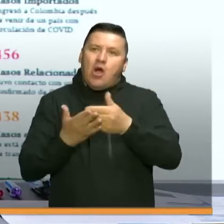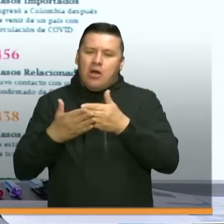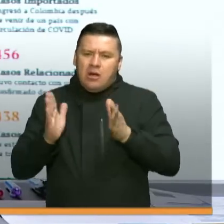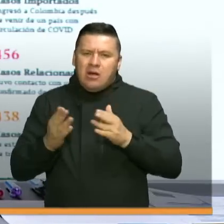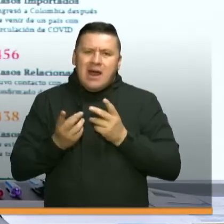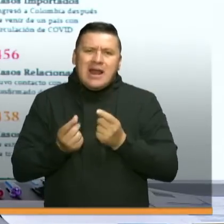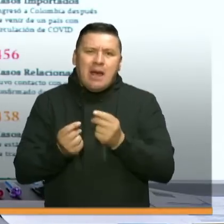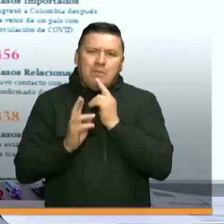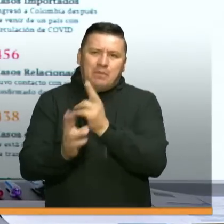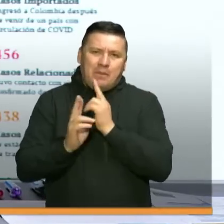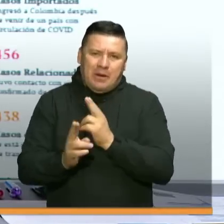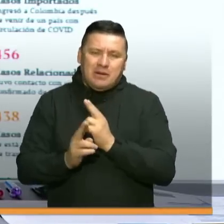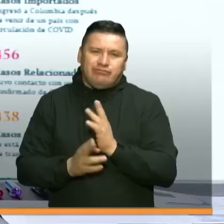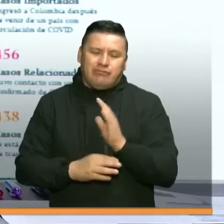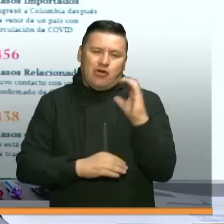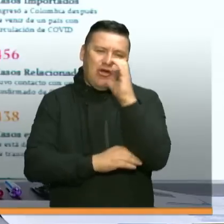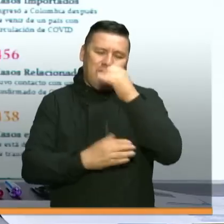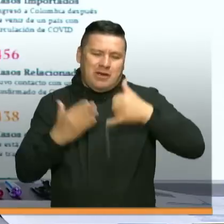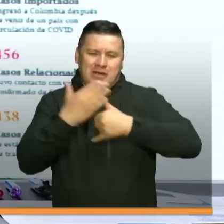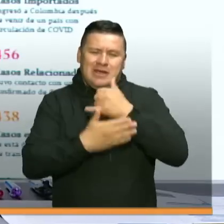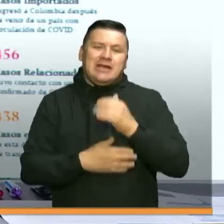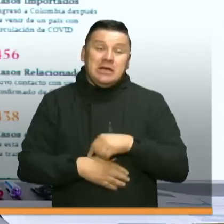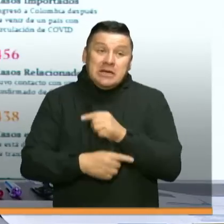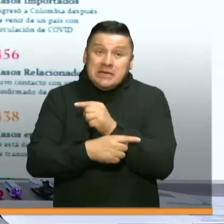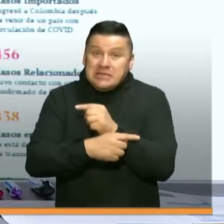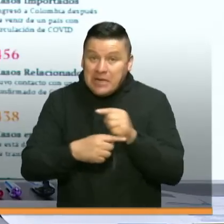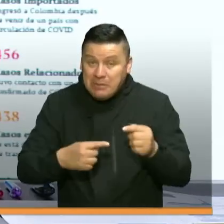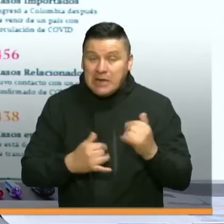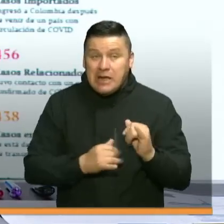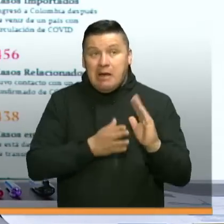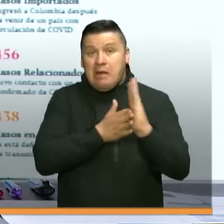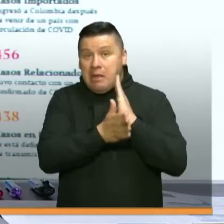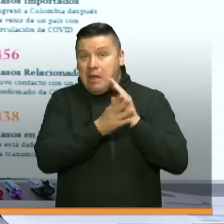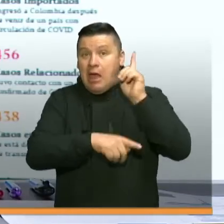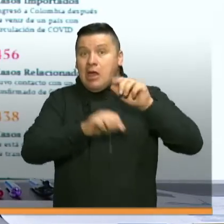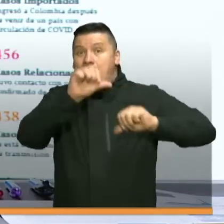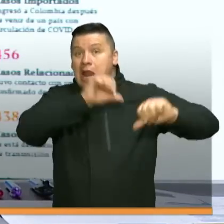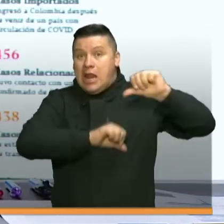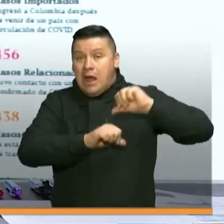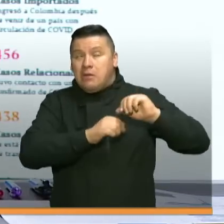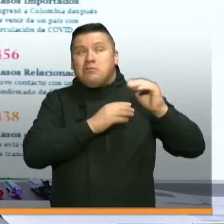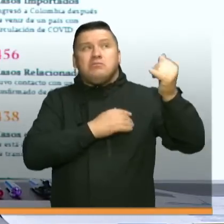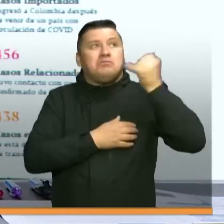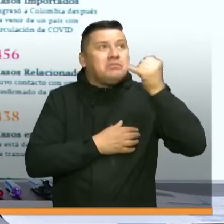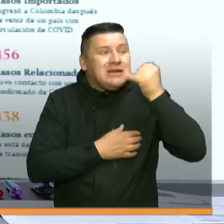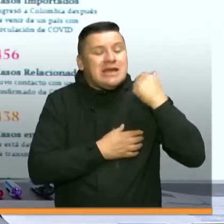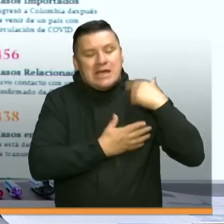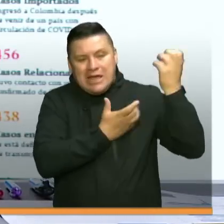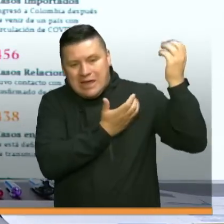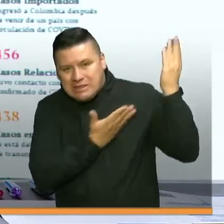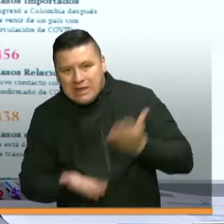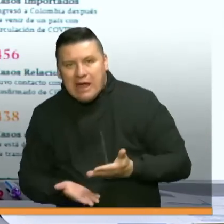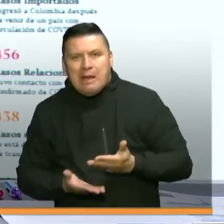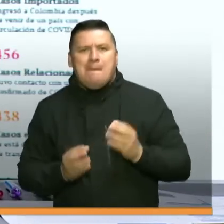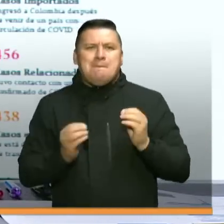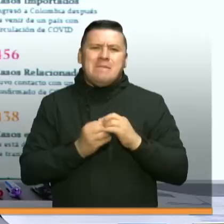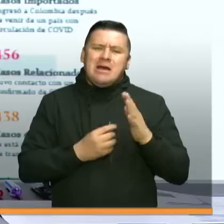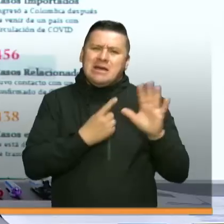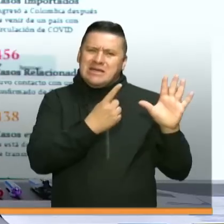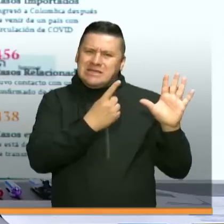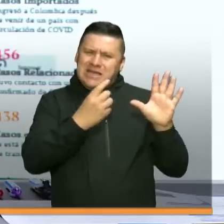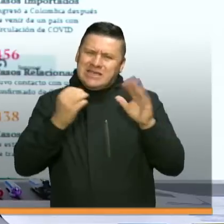pruebas rápidas en el territorio colombiano. Esta semana hemos recibido información de varios laboratorios que van a traer más de